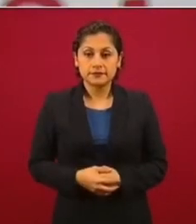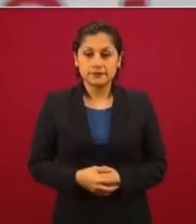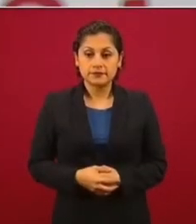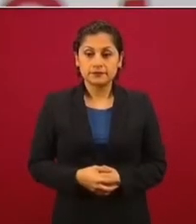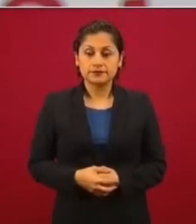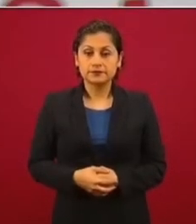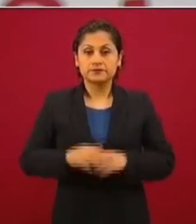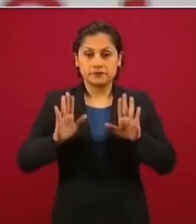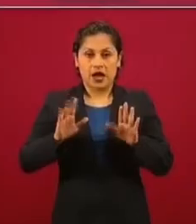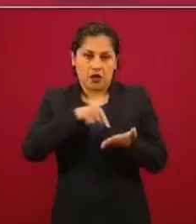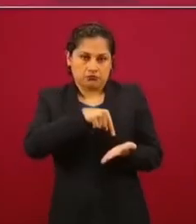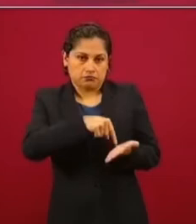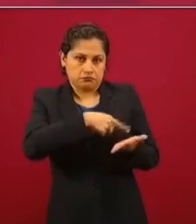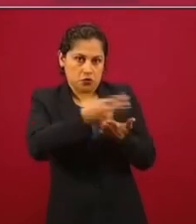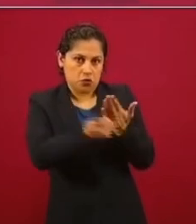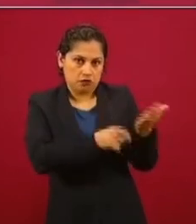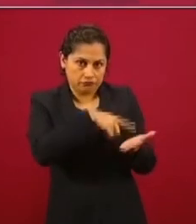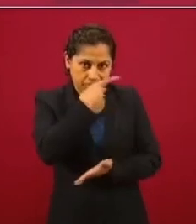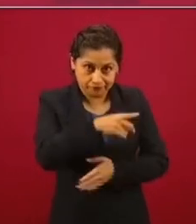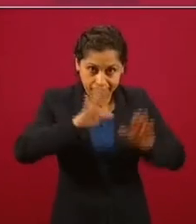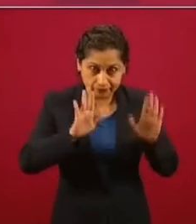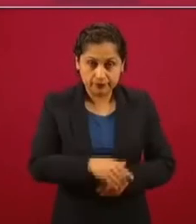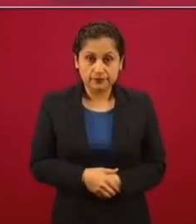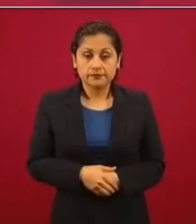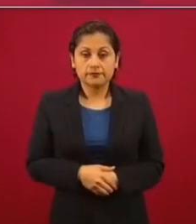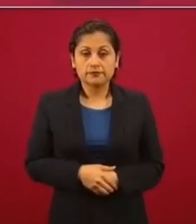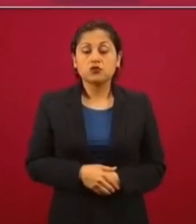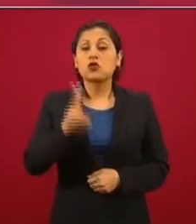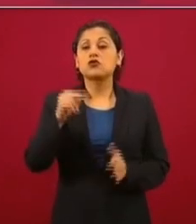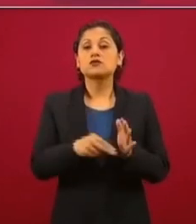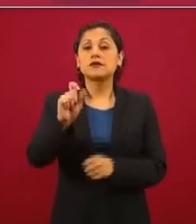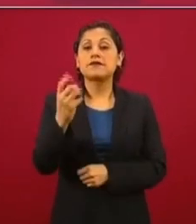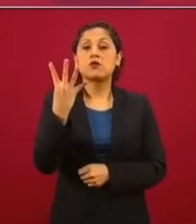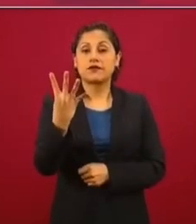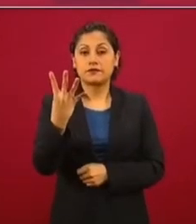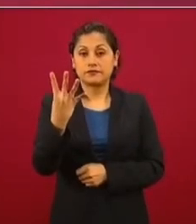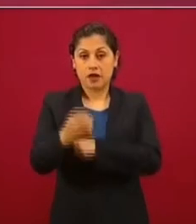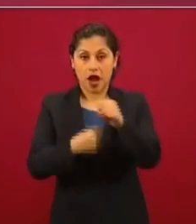Según los planes, a finales del 2024.